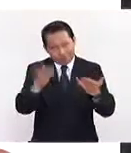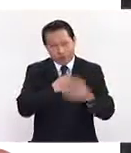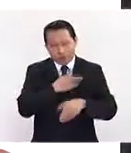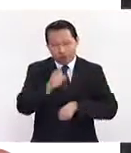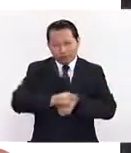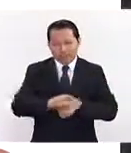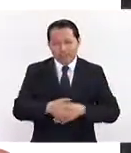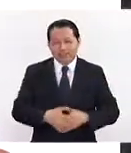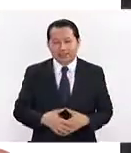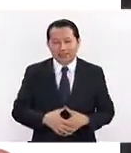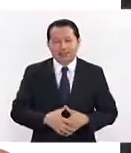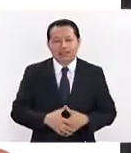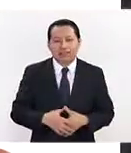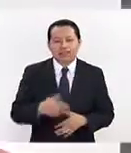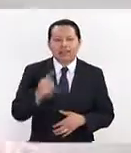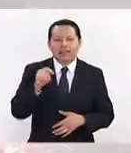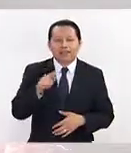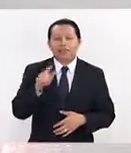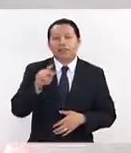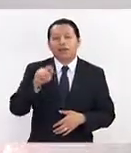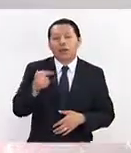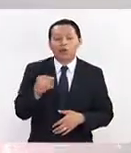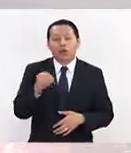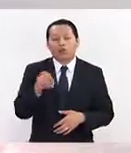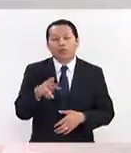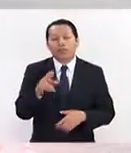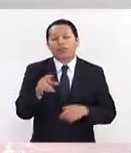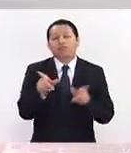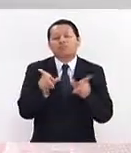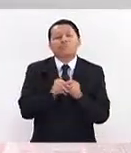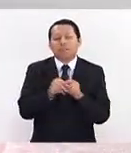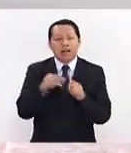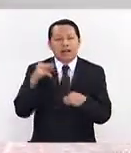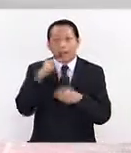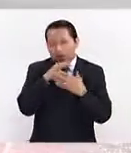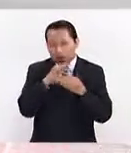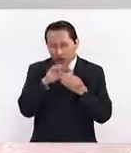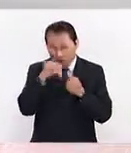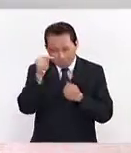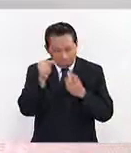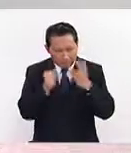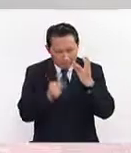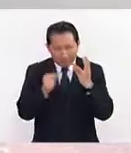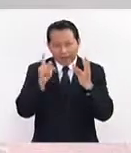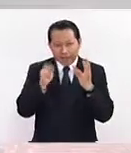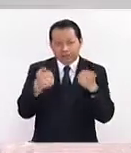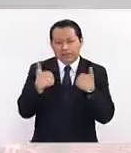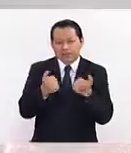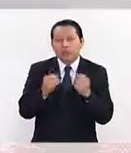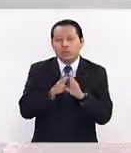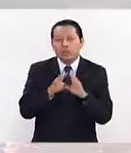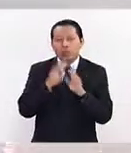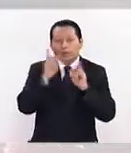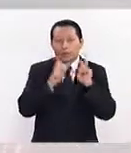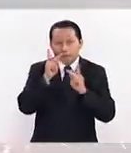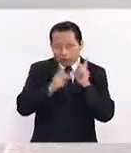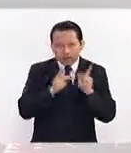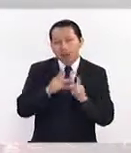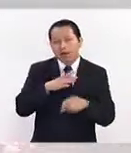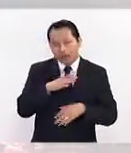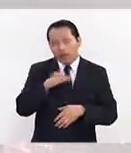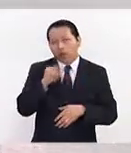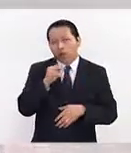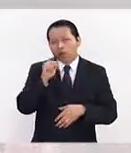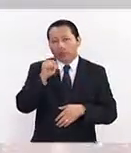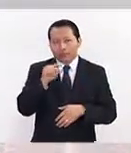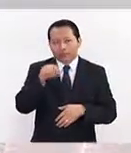días. ¿Qué tal, Pati? Omar, sinceramente vamos a platicar rápidamente algunos puntos claves para entender la visita del primer ministro Justin